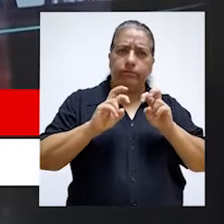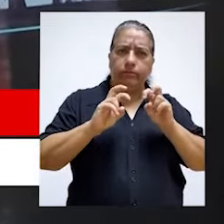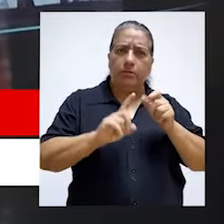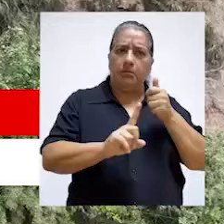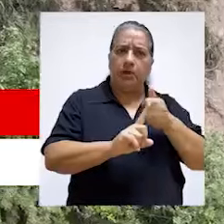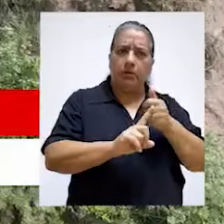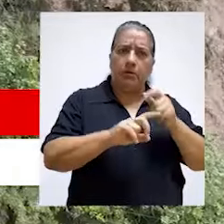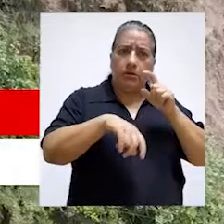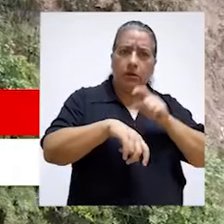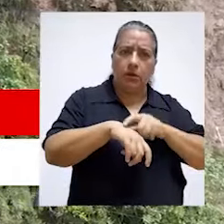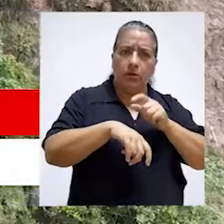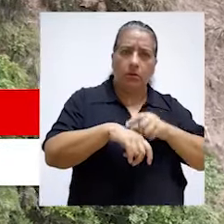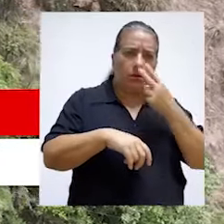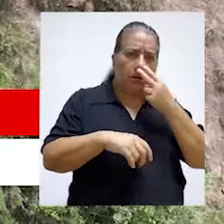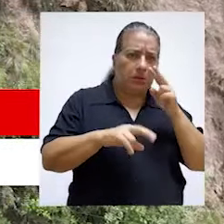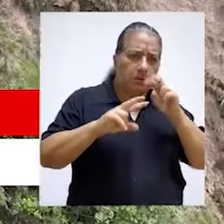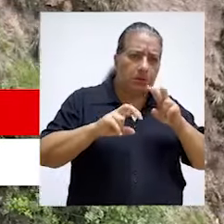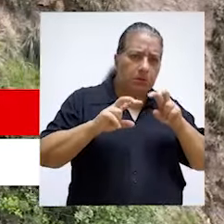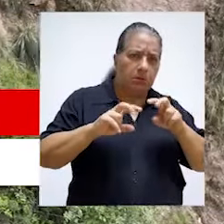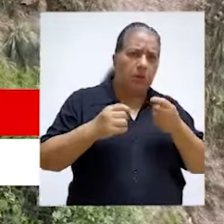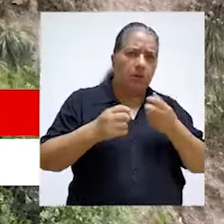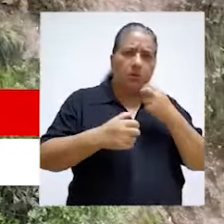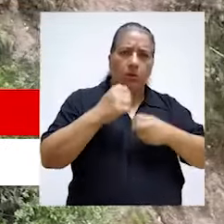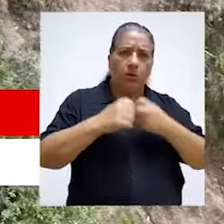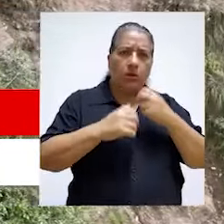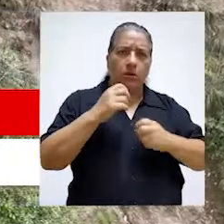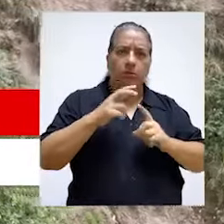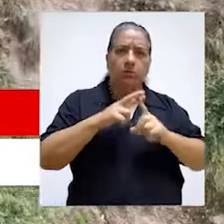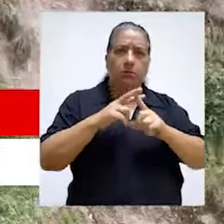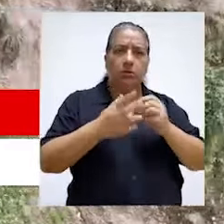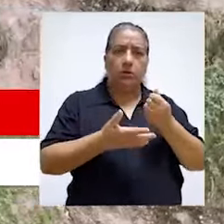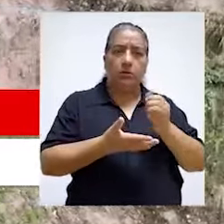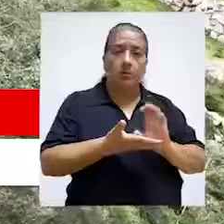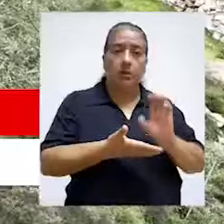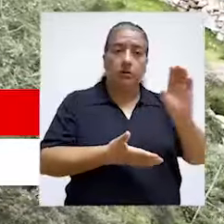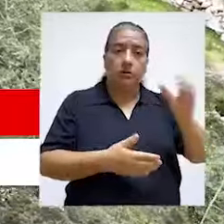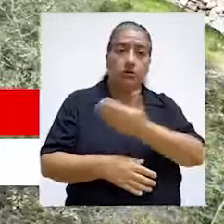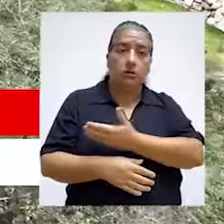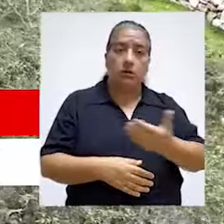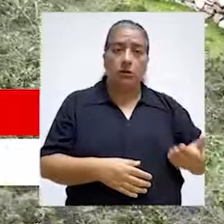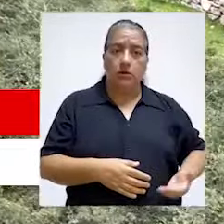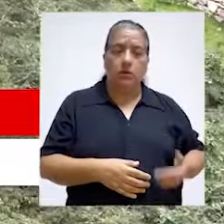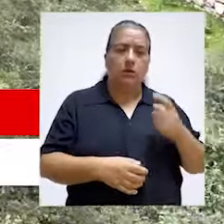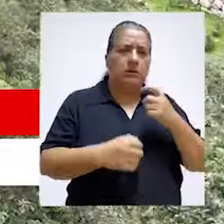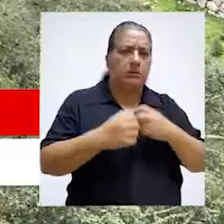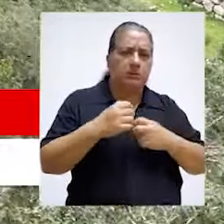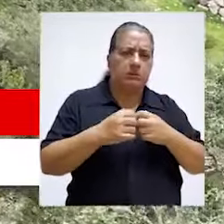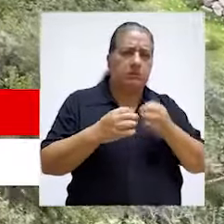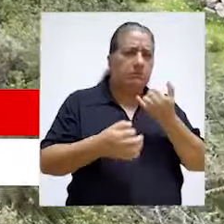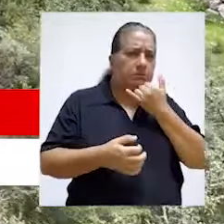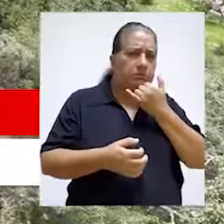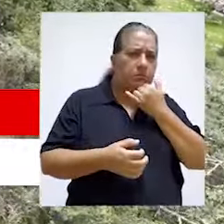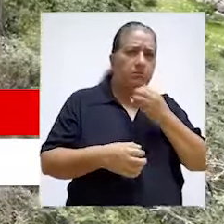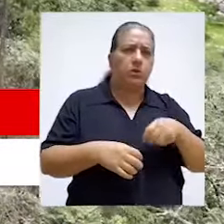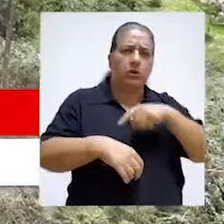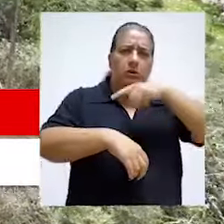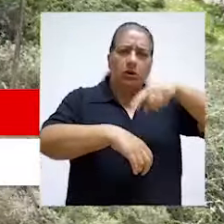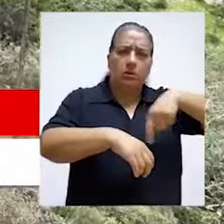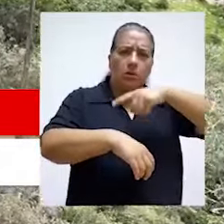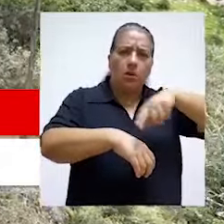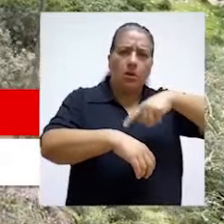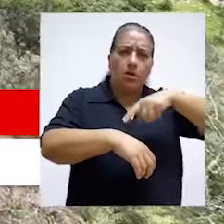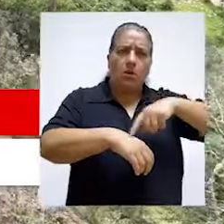presentan las inversiones públicas y que sobre todo nos terminan de explicar por qué se demoran tanto en ejecutar los proyectos.